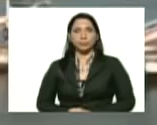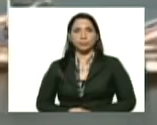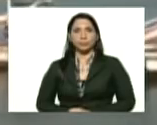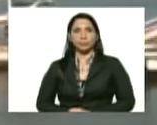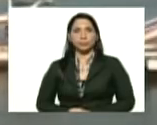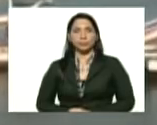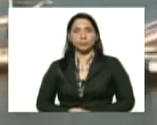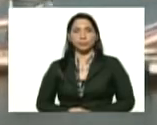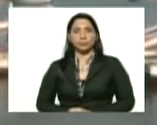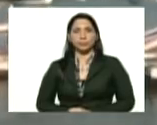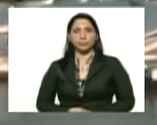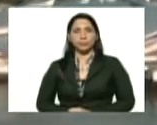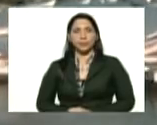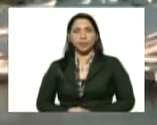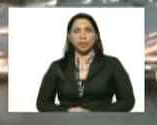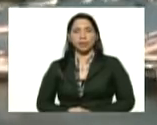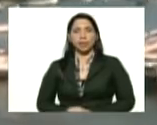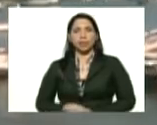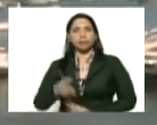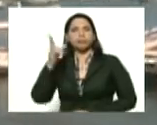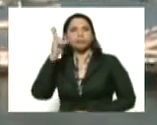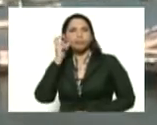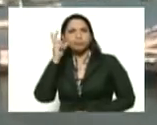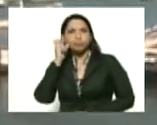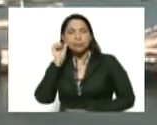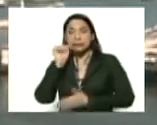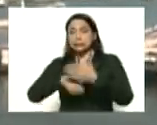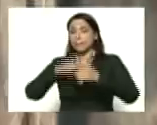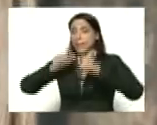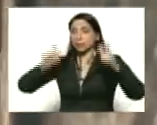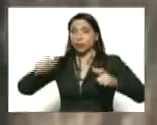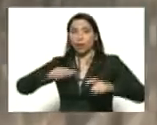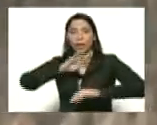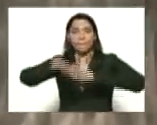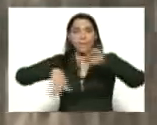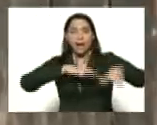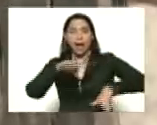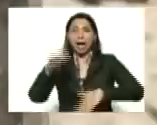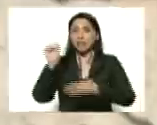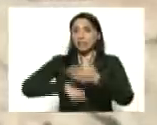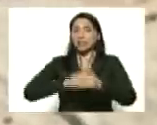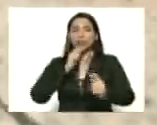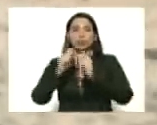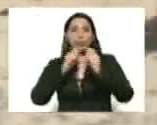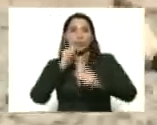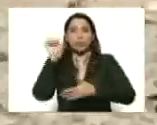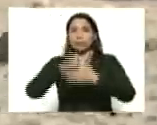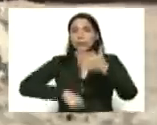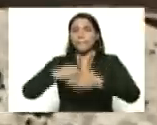El viento se escucha más sin gente en las playas, sin turistas, sin pescadores.